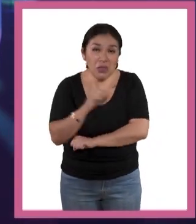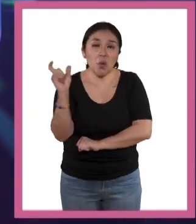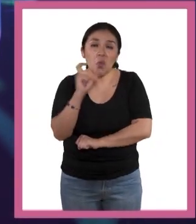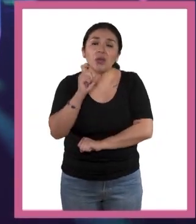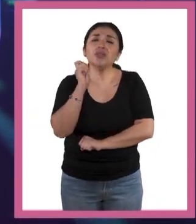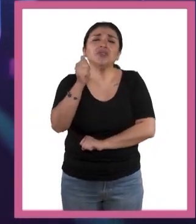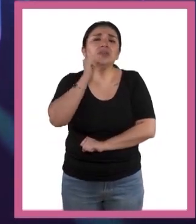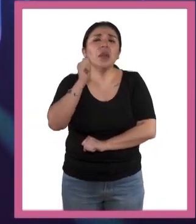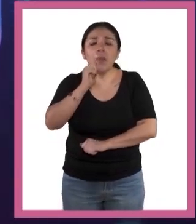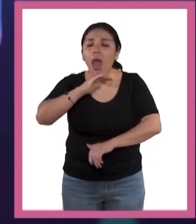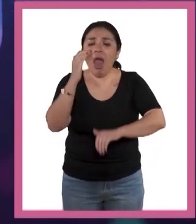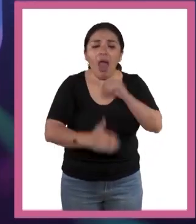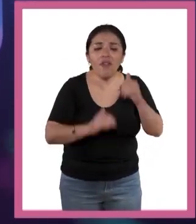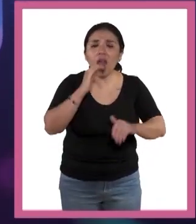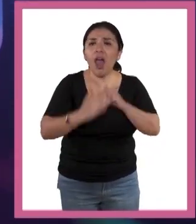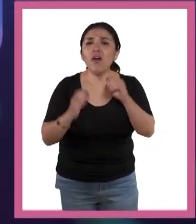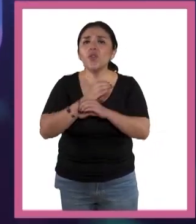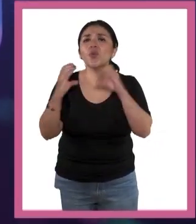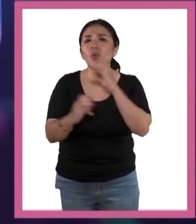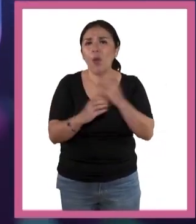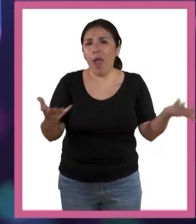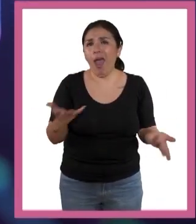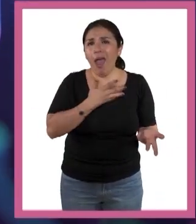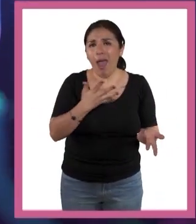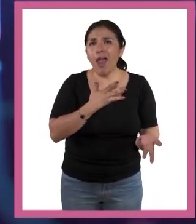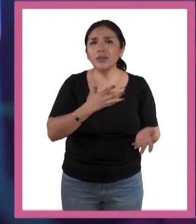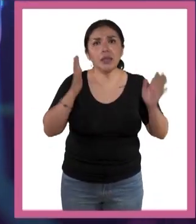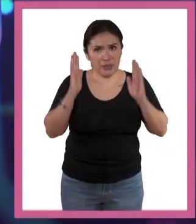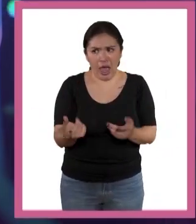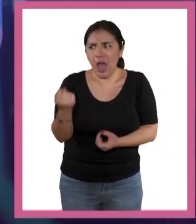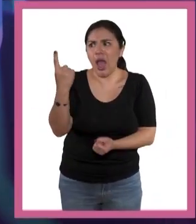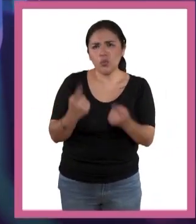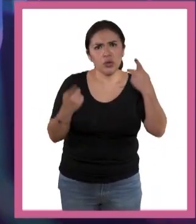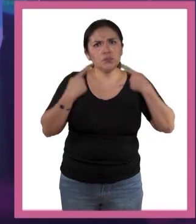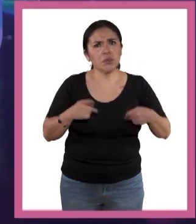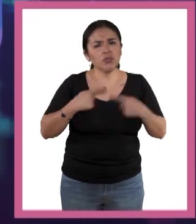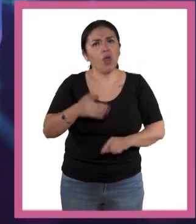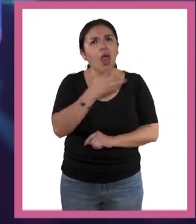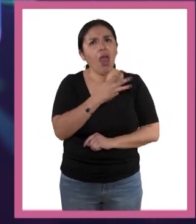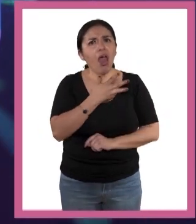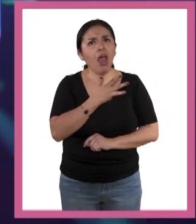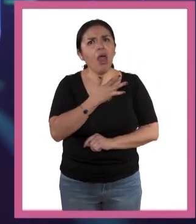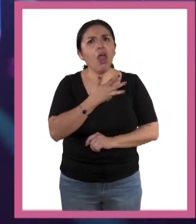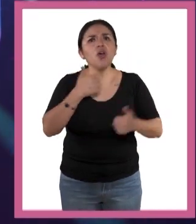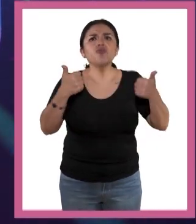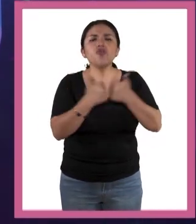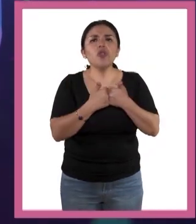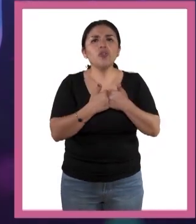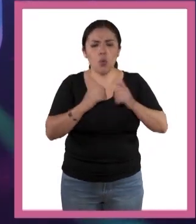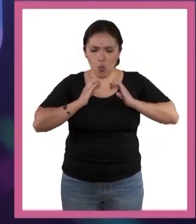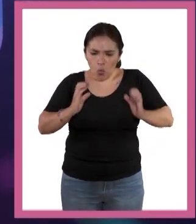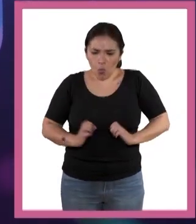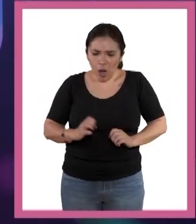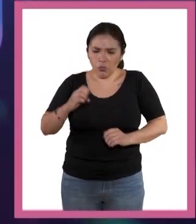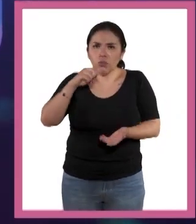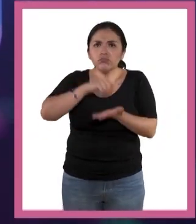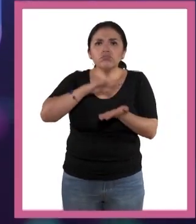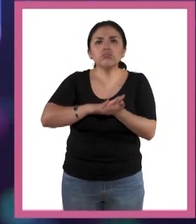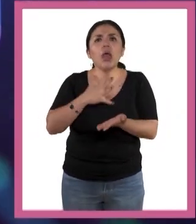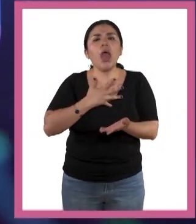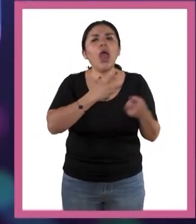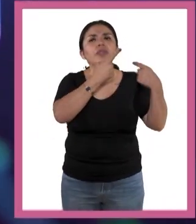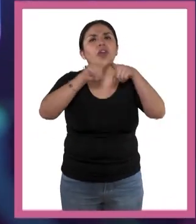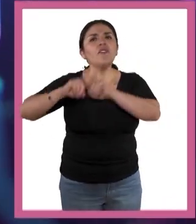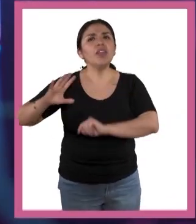siempre son limitados. Ya hay cyborgs, ya hay personas que tienen implantado en su cuerpo varias diferentes